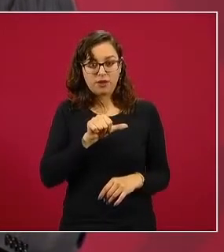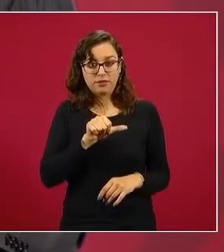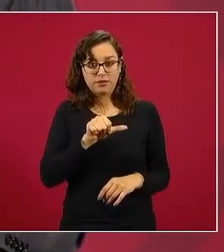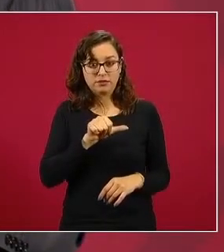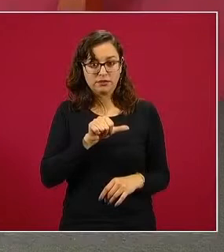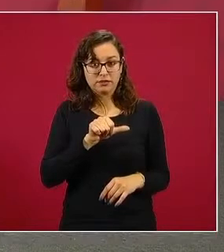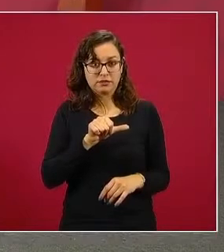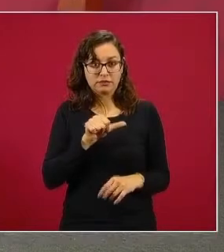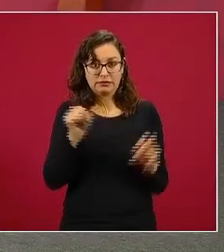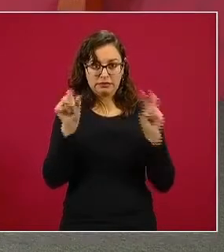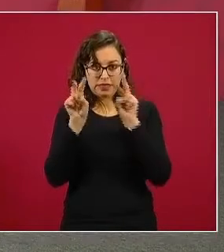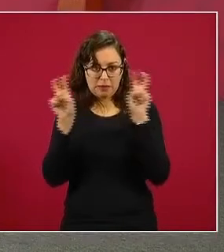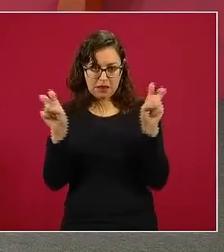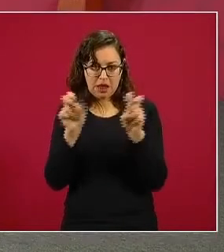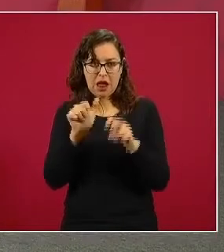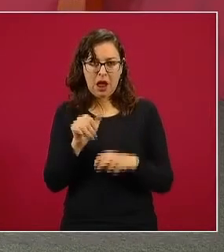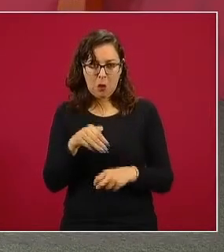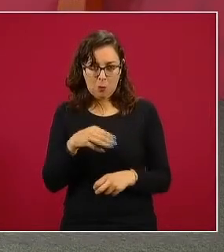sobreahumada